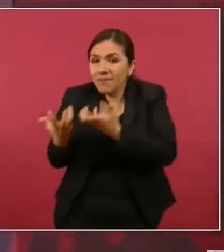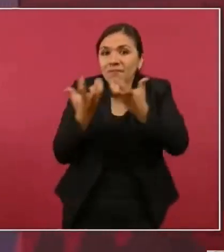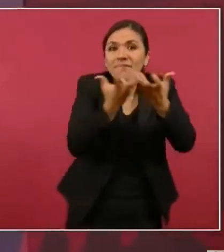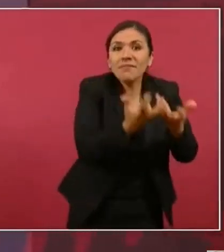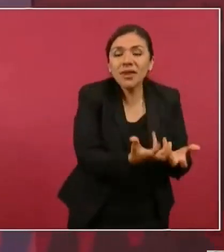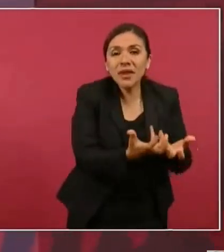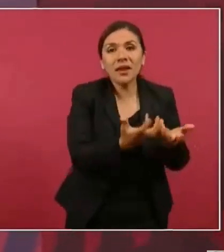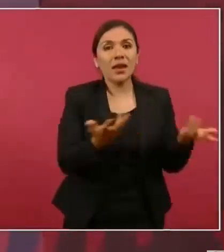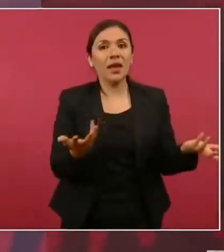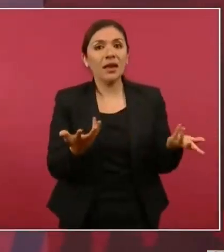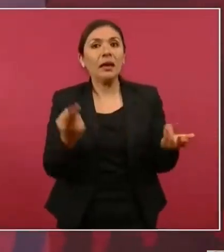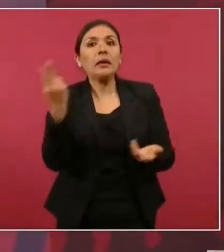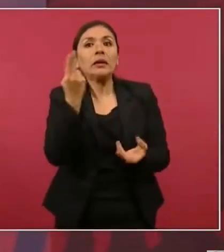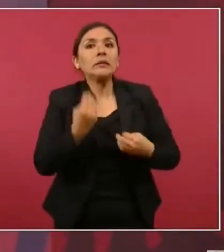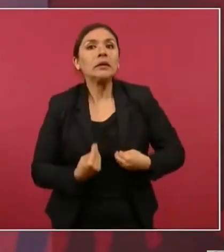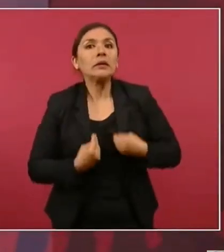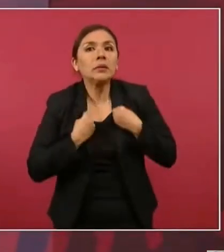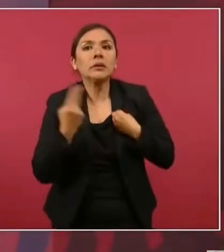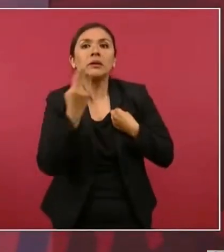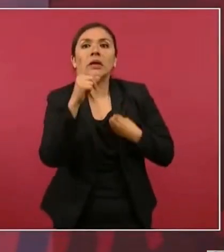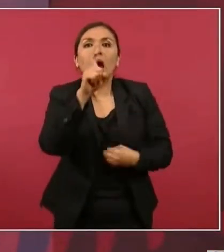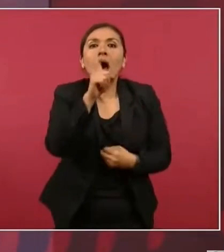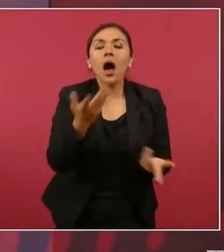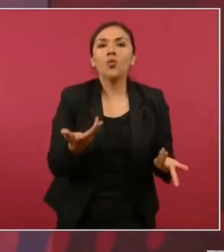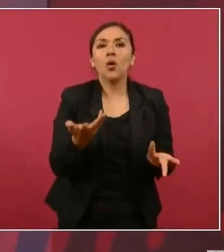esas plantas, pues van a consumir agua.